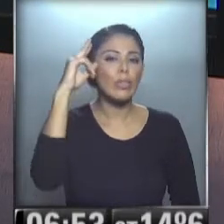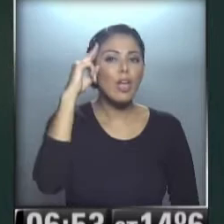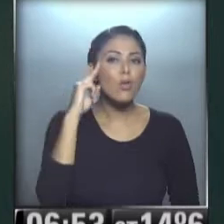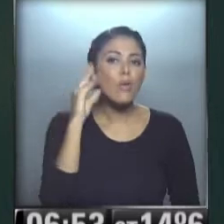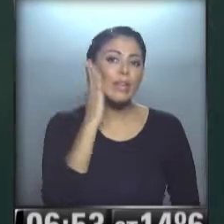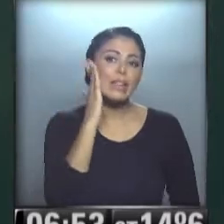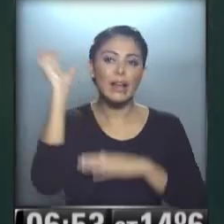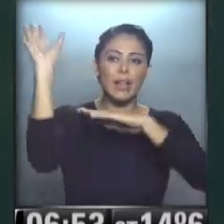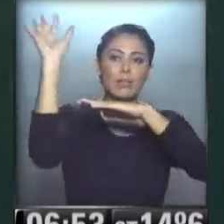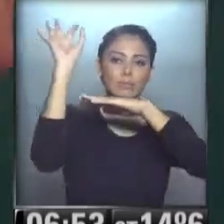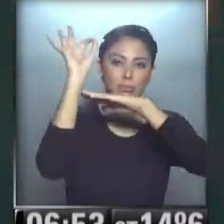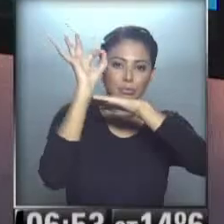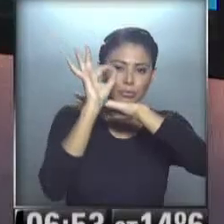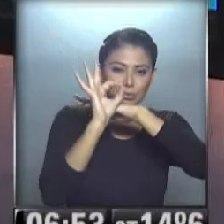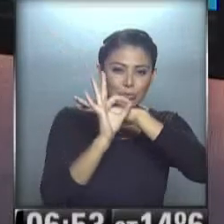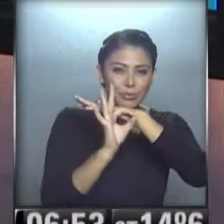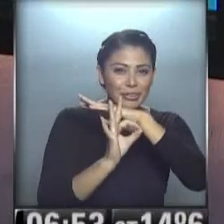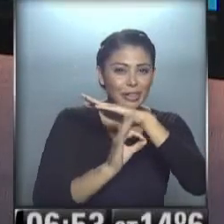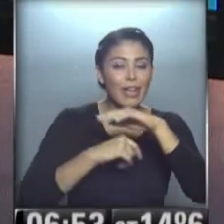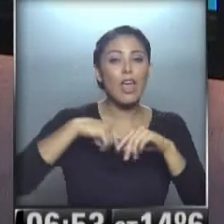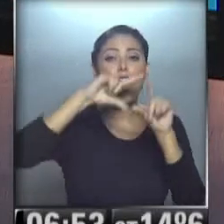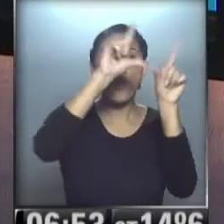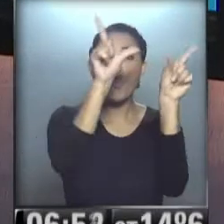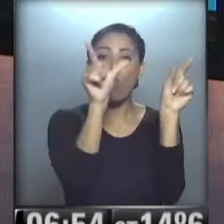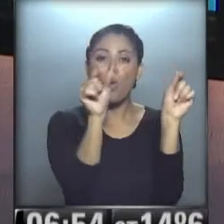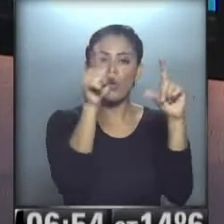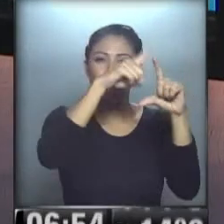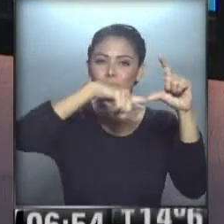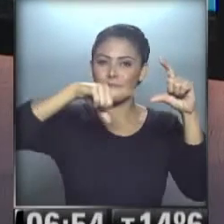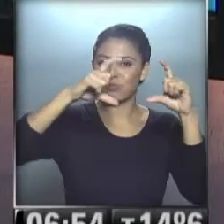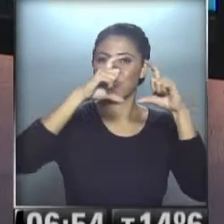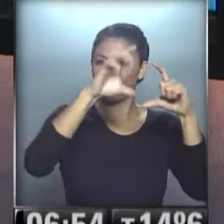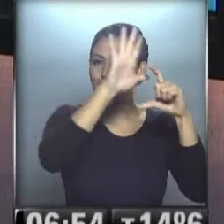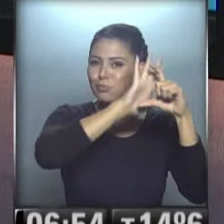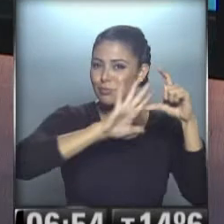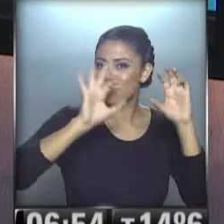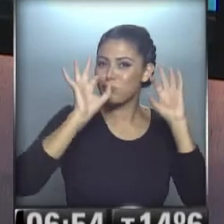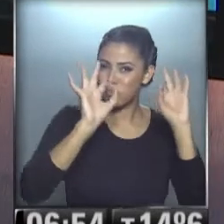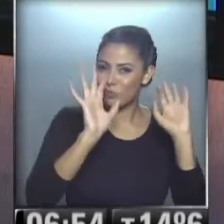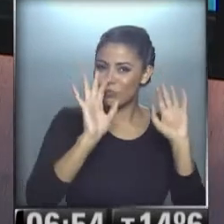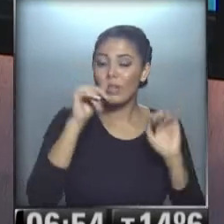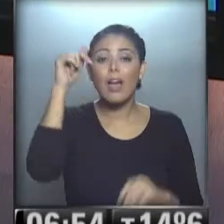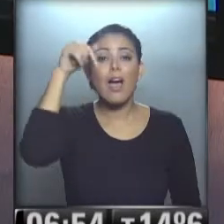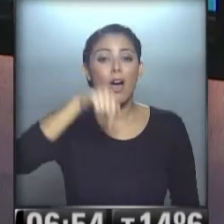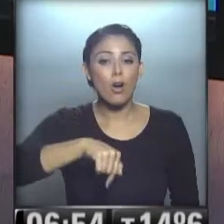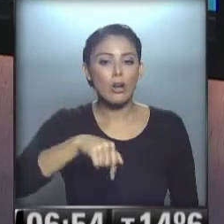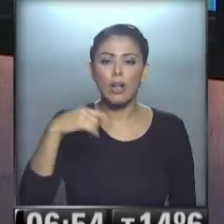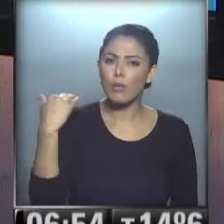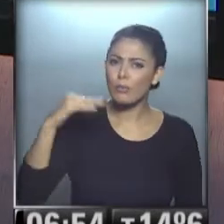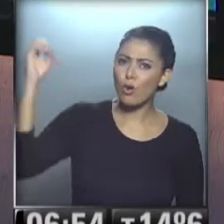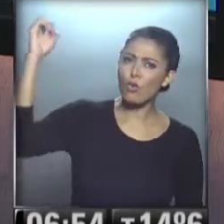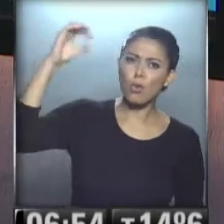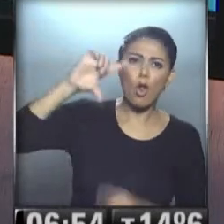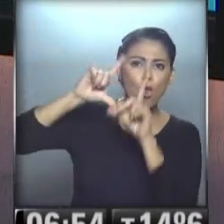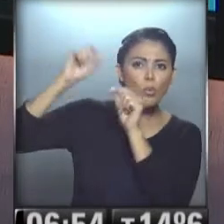cada vez más temprano... ...y la luna está redondita, redondita, luna llena... ...y nos vamos a ver... ...cómo ilumina,